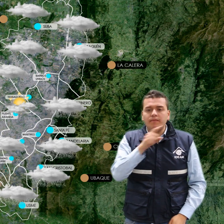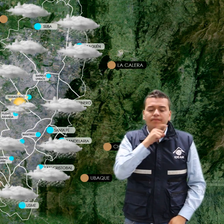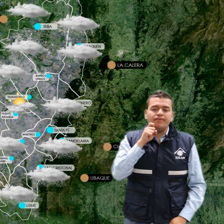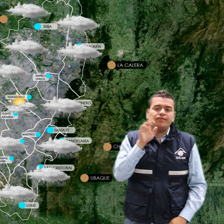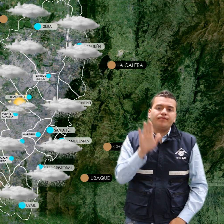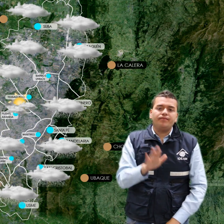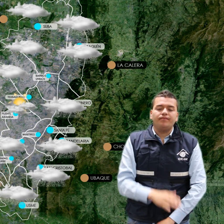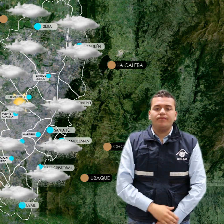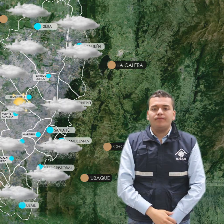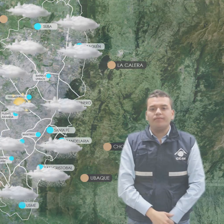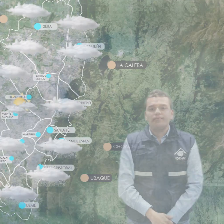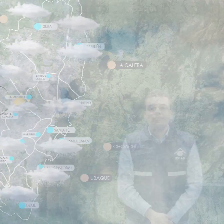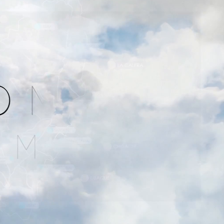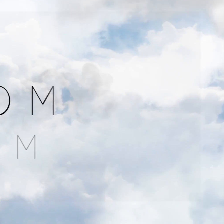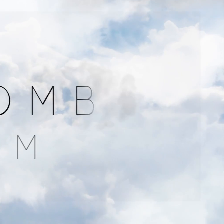secas.